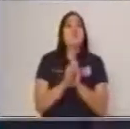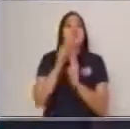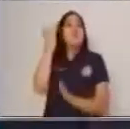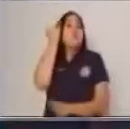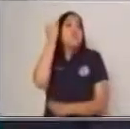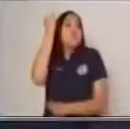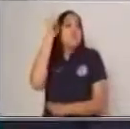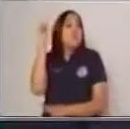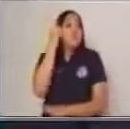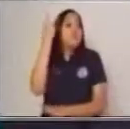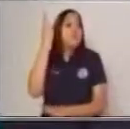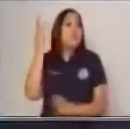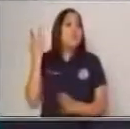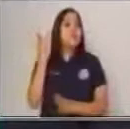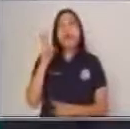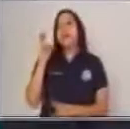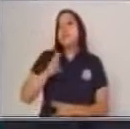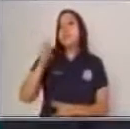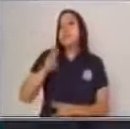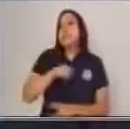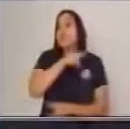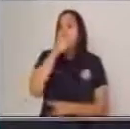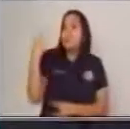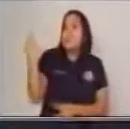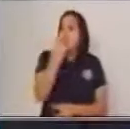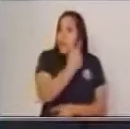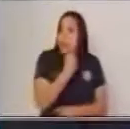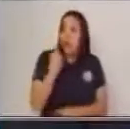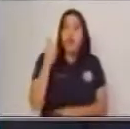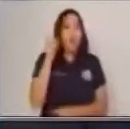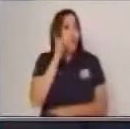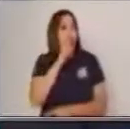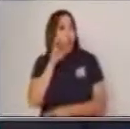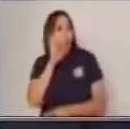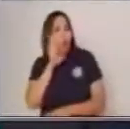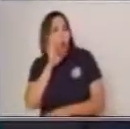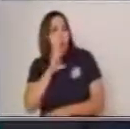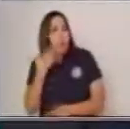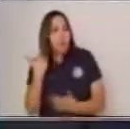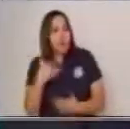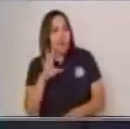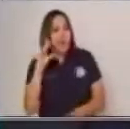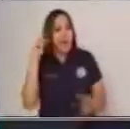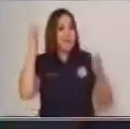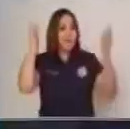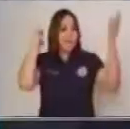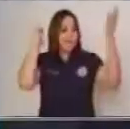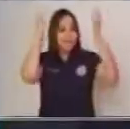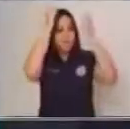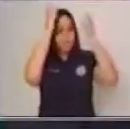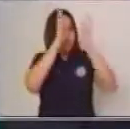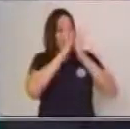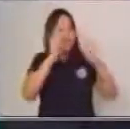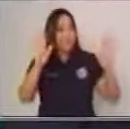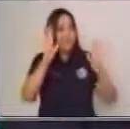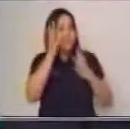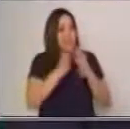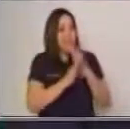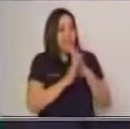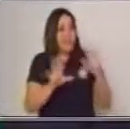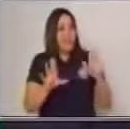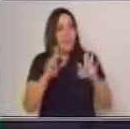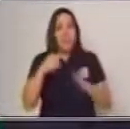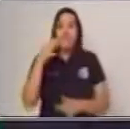necesario que cada uno de ustedes, siendo jóvenes, graduandos, para que el próximo año ya sean unos grandes profesionales,